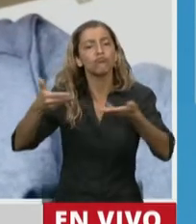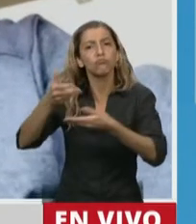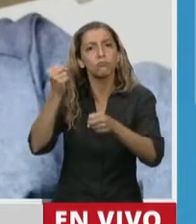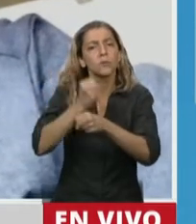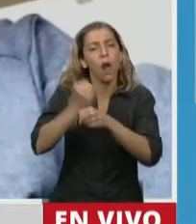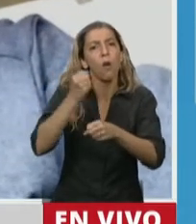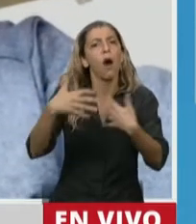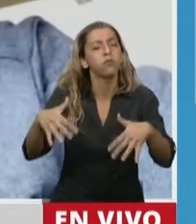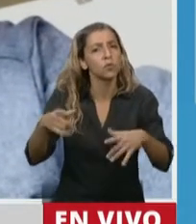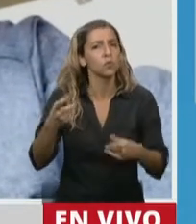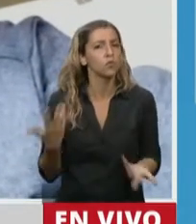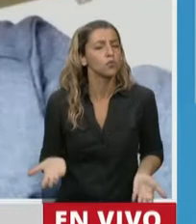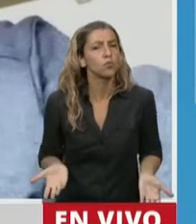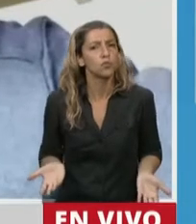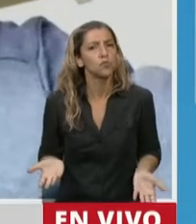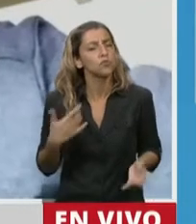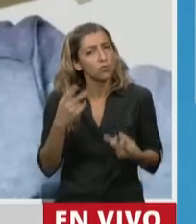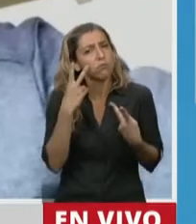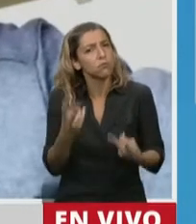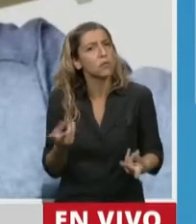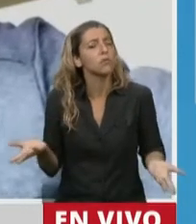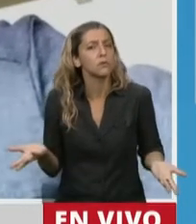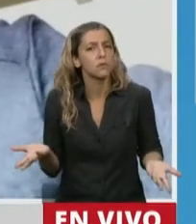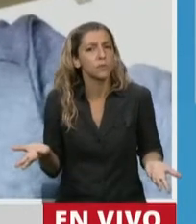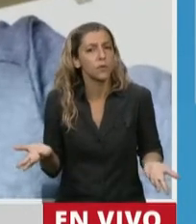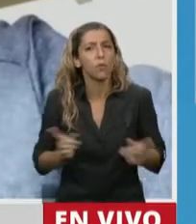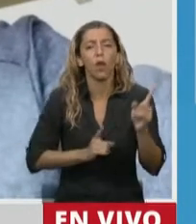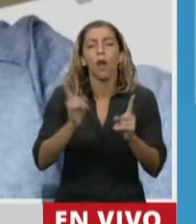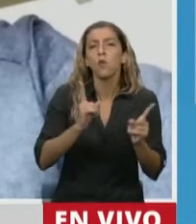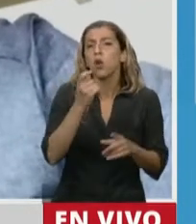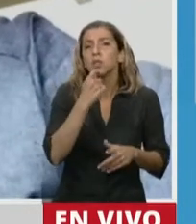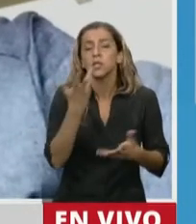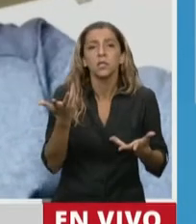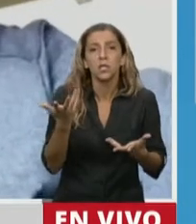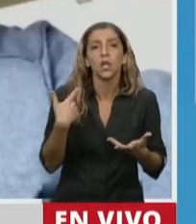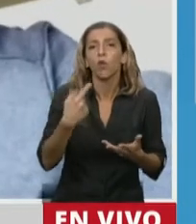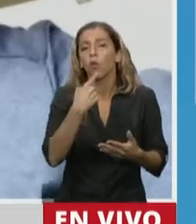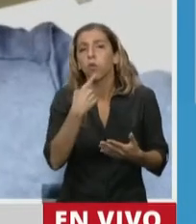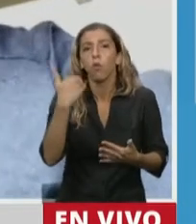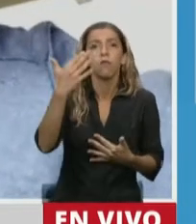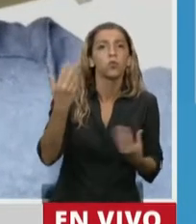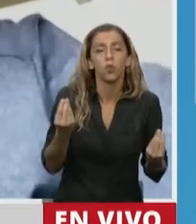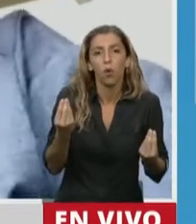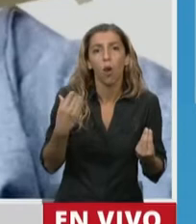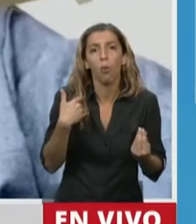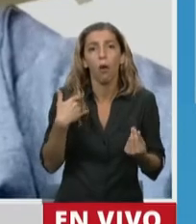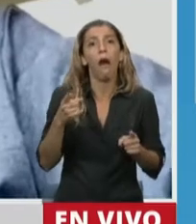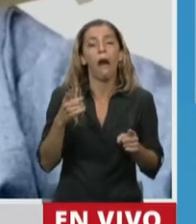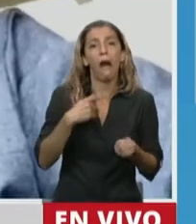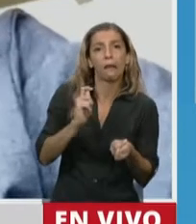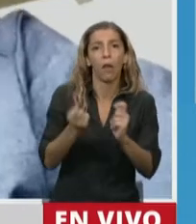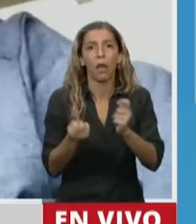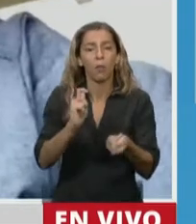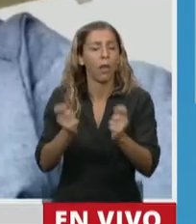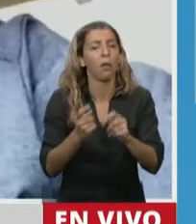perdido en el bosque, Presidente, lo peor que se puede hacer es no trazar un rumbo, de andar un día para un lado y otro día para el